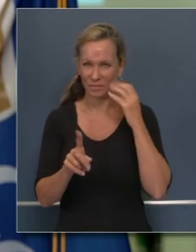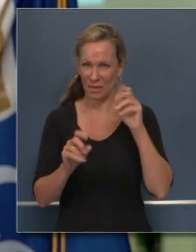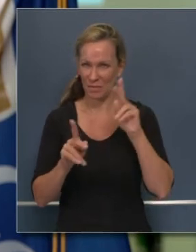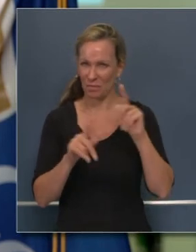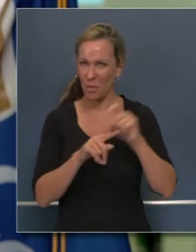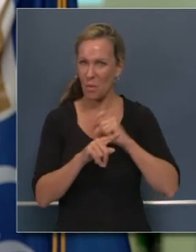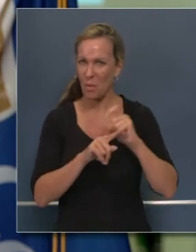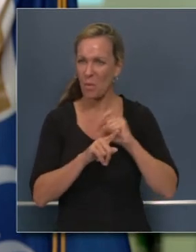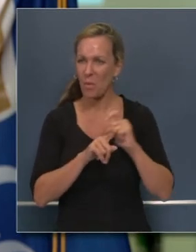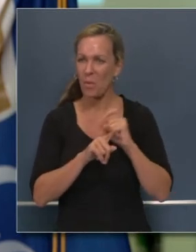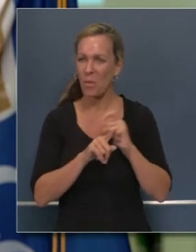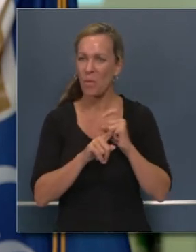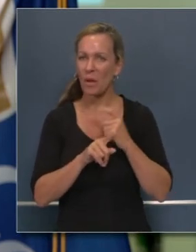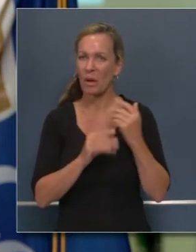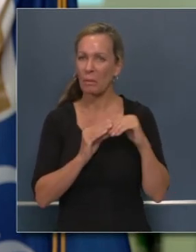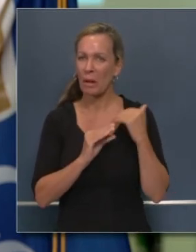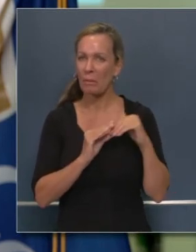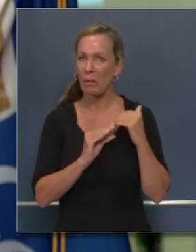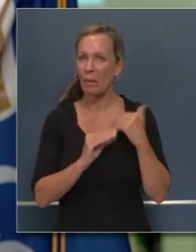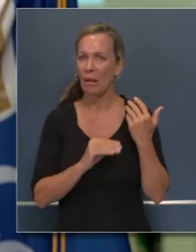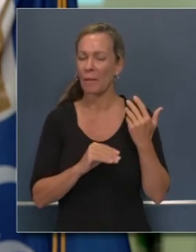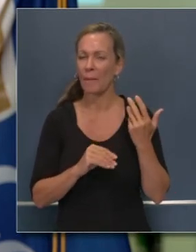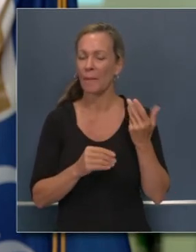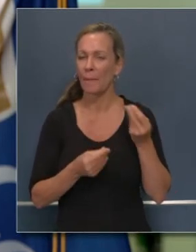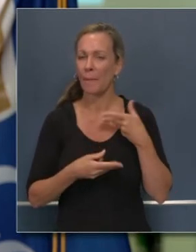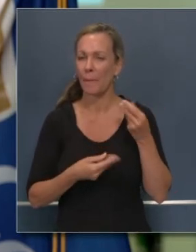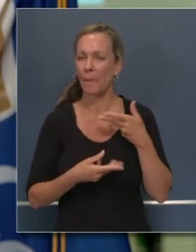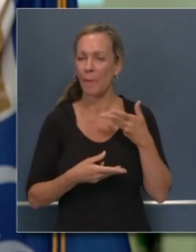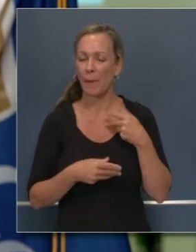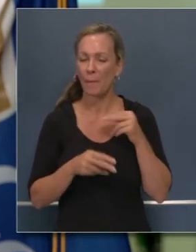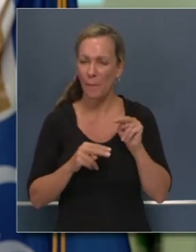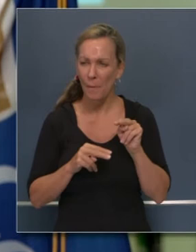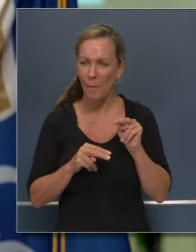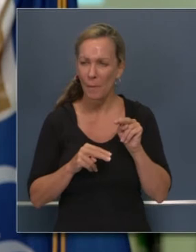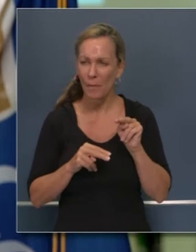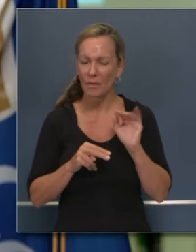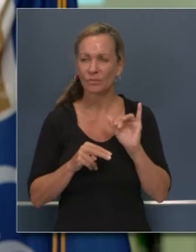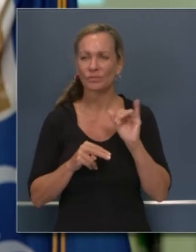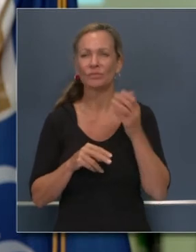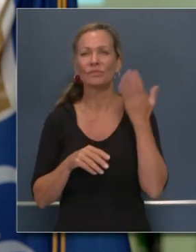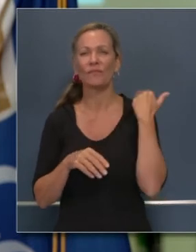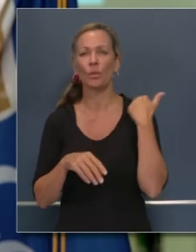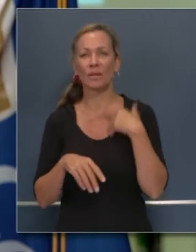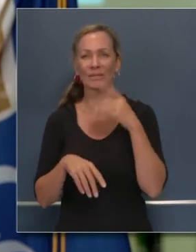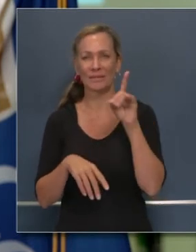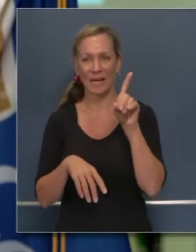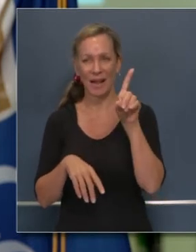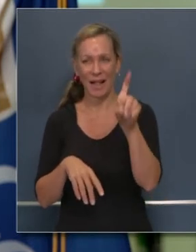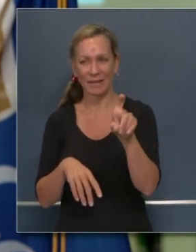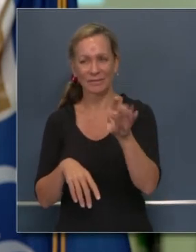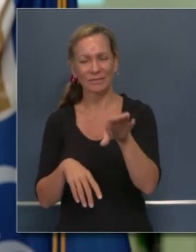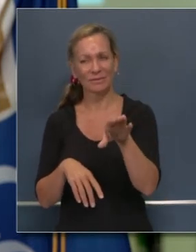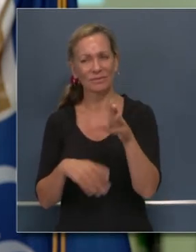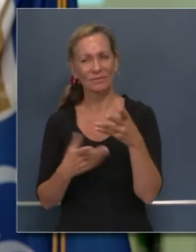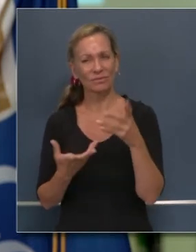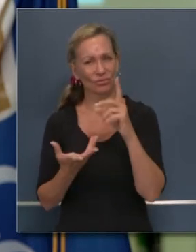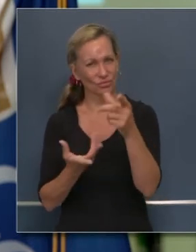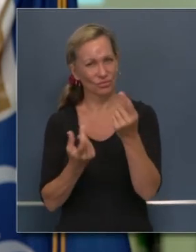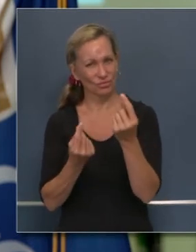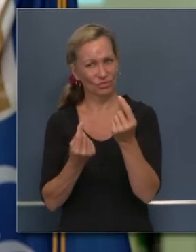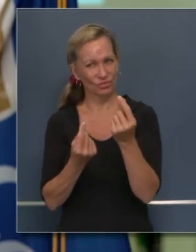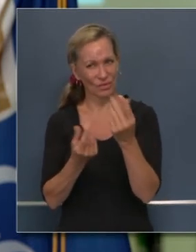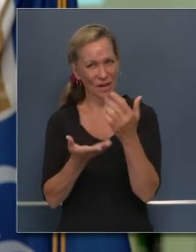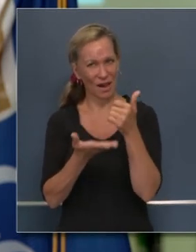promulgando. Entonces, después de la última vez que hablamos de esto, se ha hablado de precisamente en abril. Me gustaría